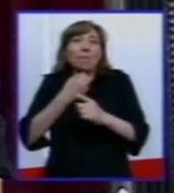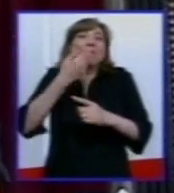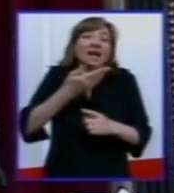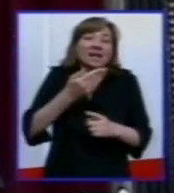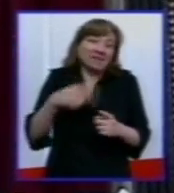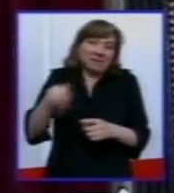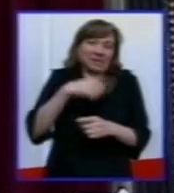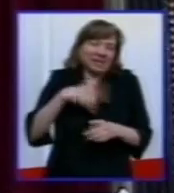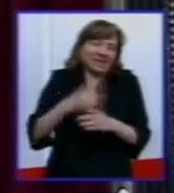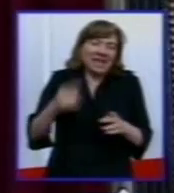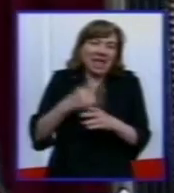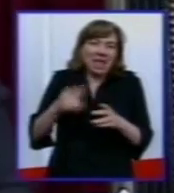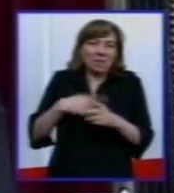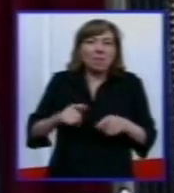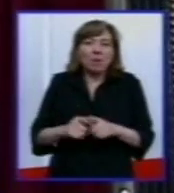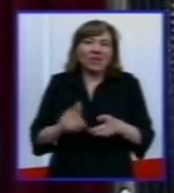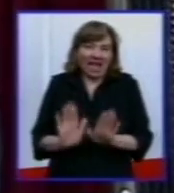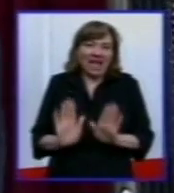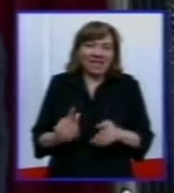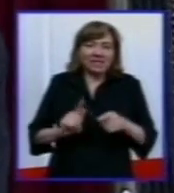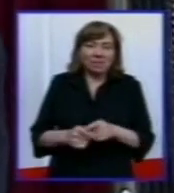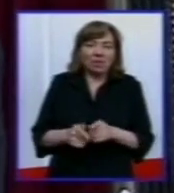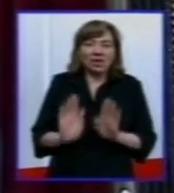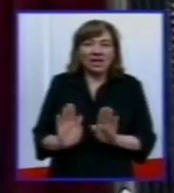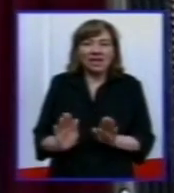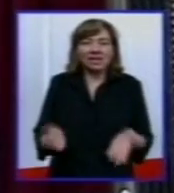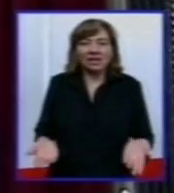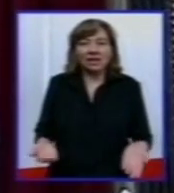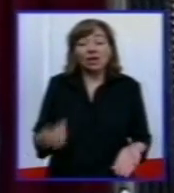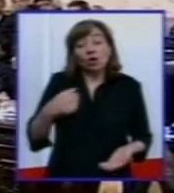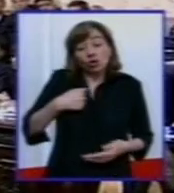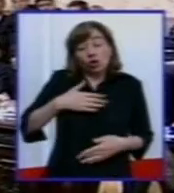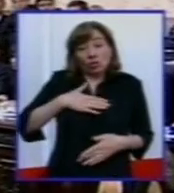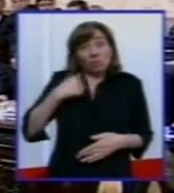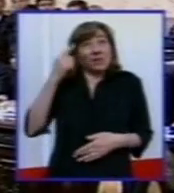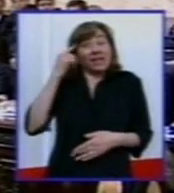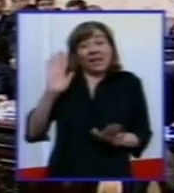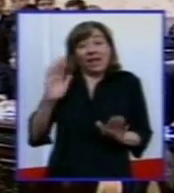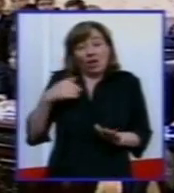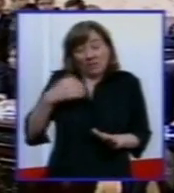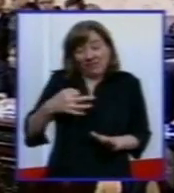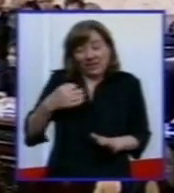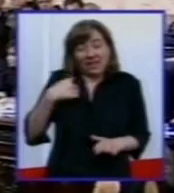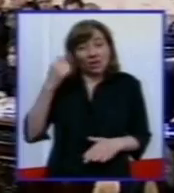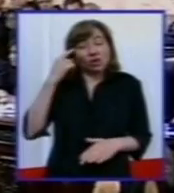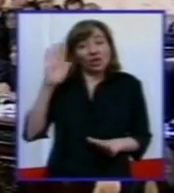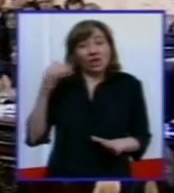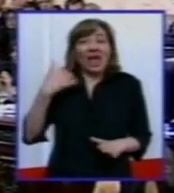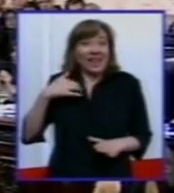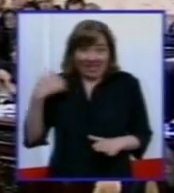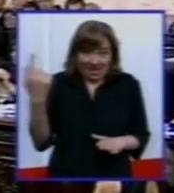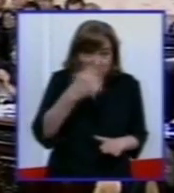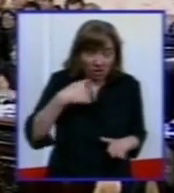en la política. En fin, yo lo que creo, sinceramente, argentinos y